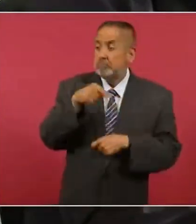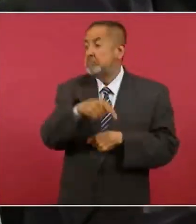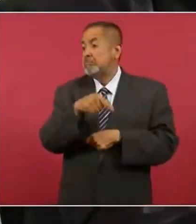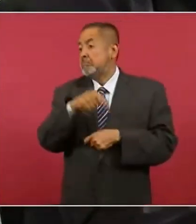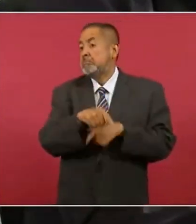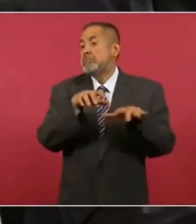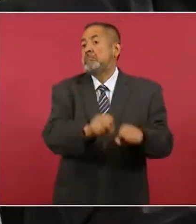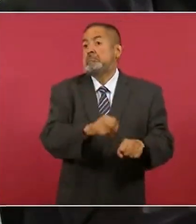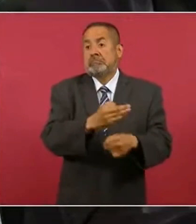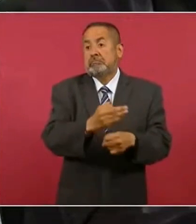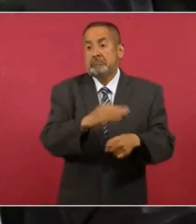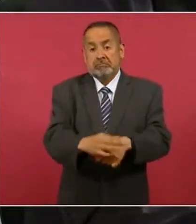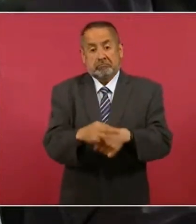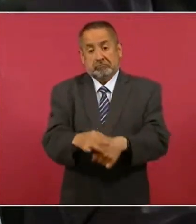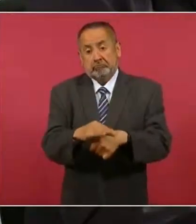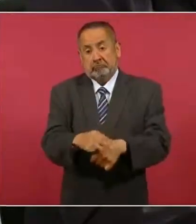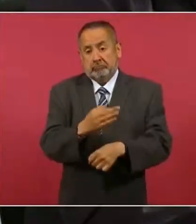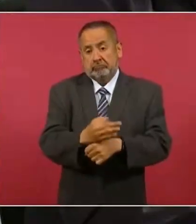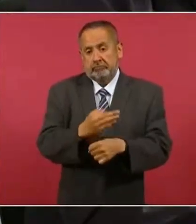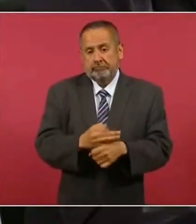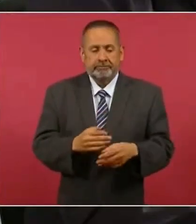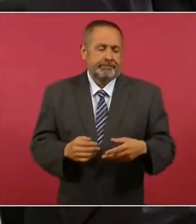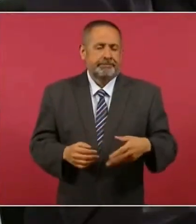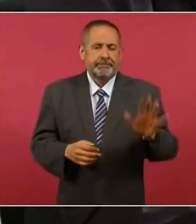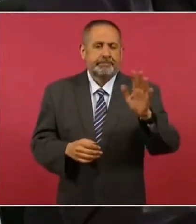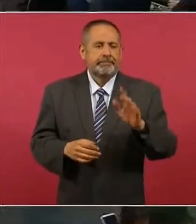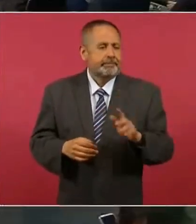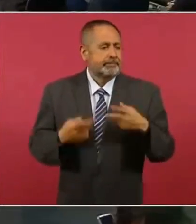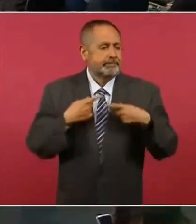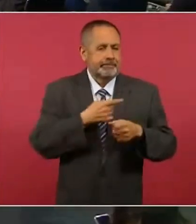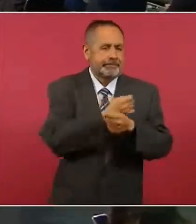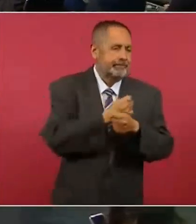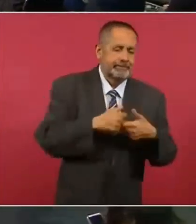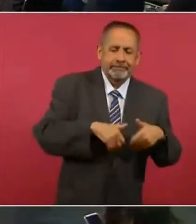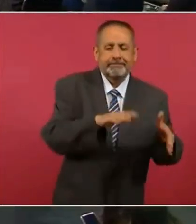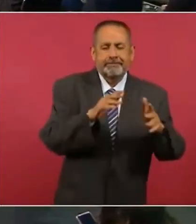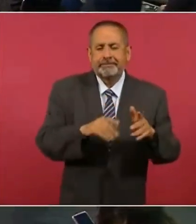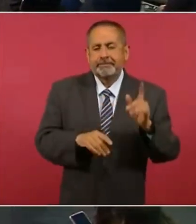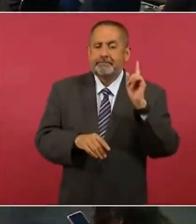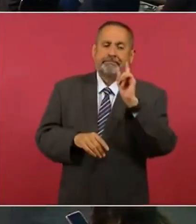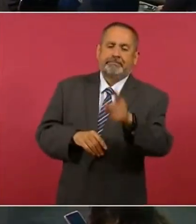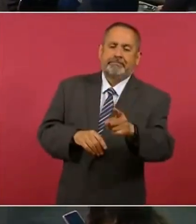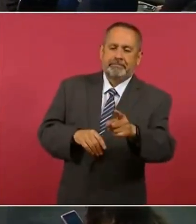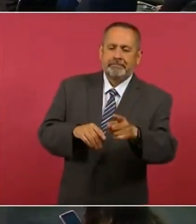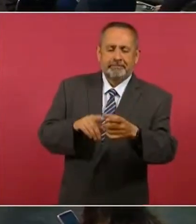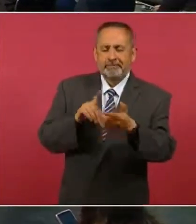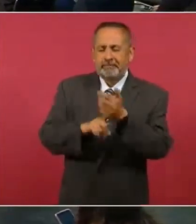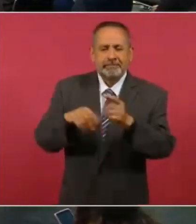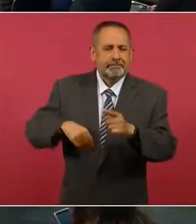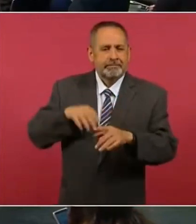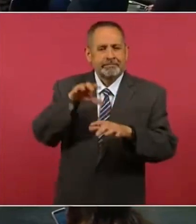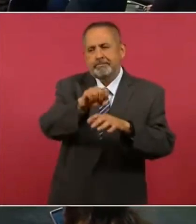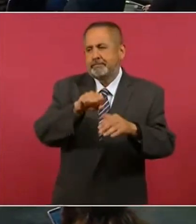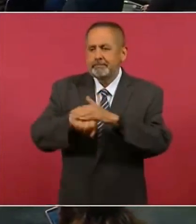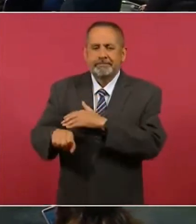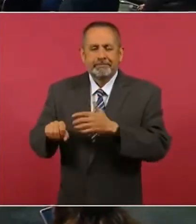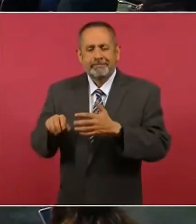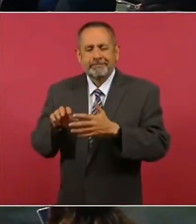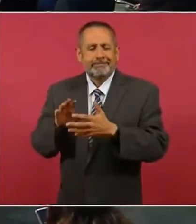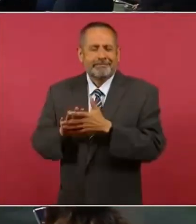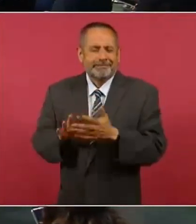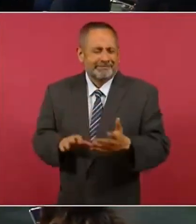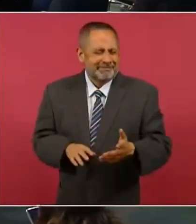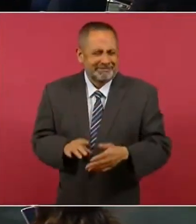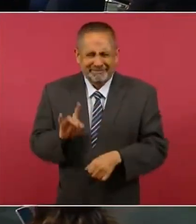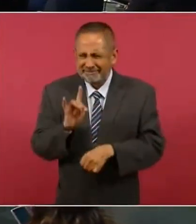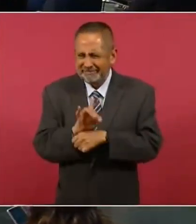liberaban a los secuestrados y obviamente detenían a los secuestradores. Varios de